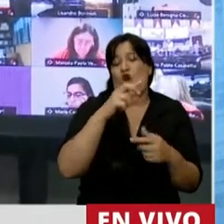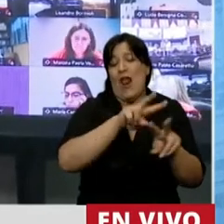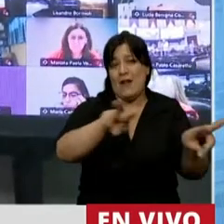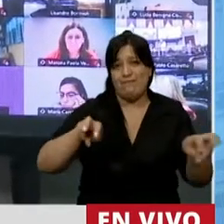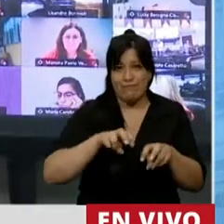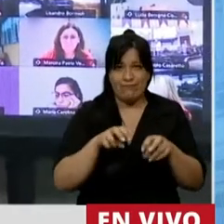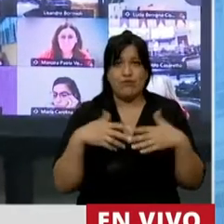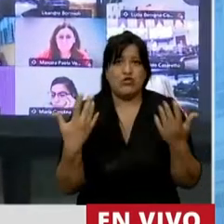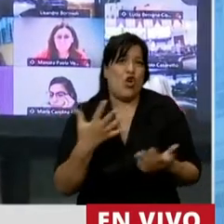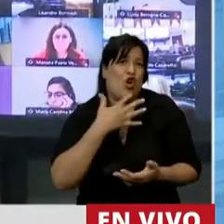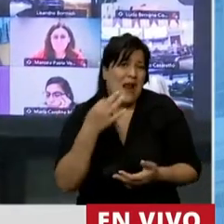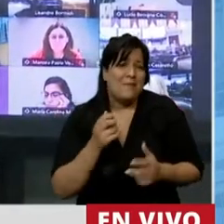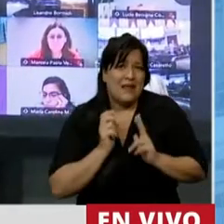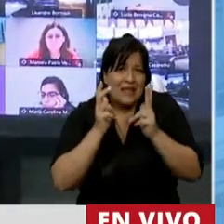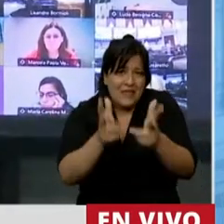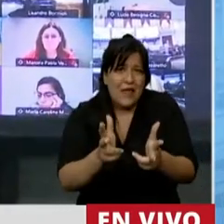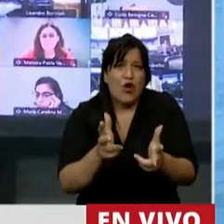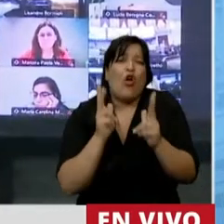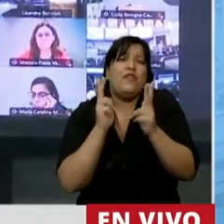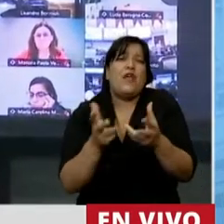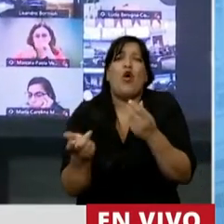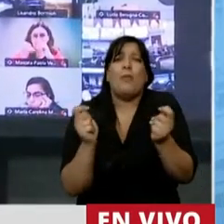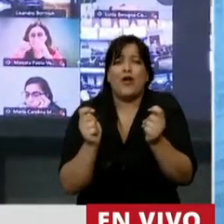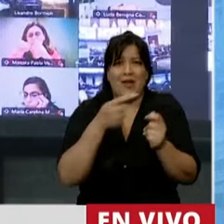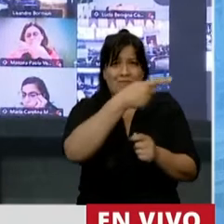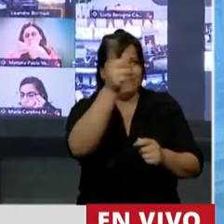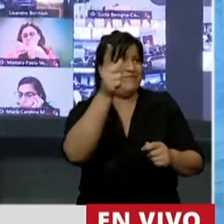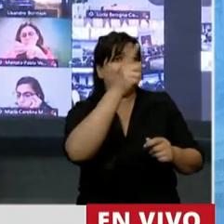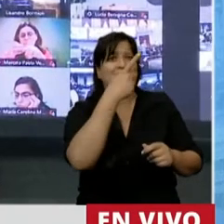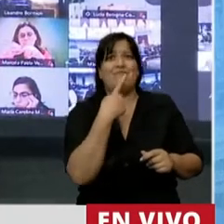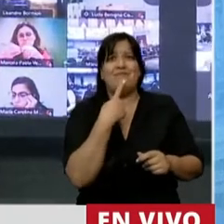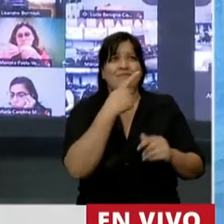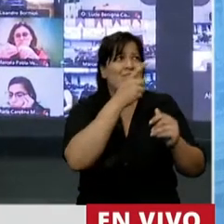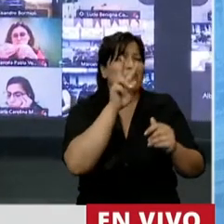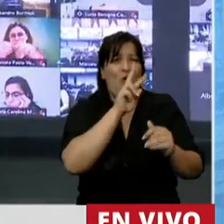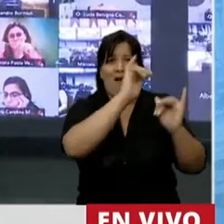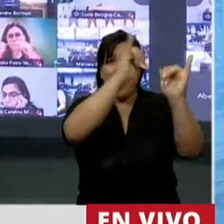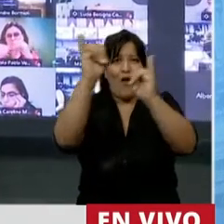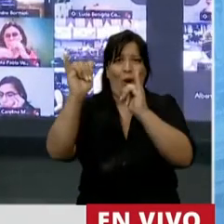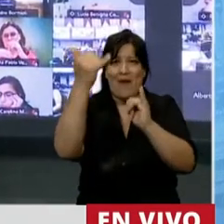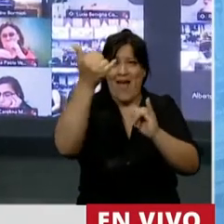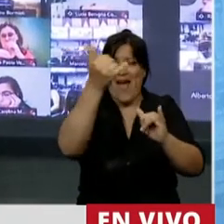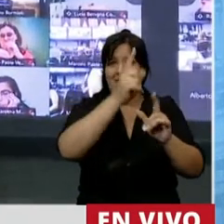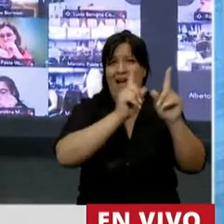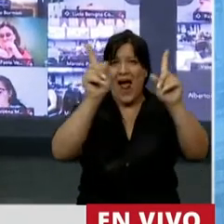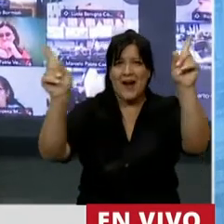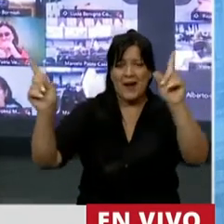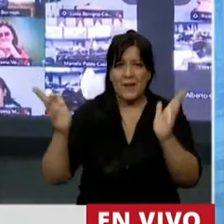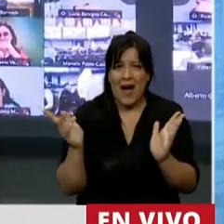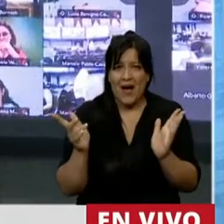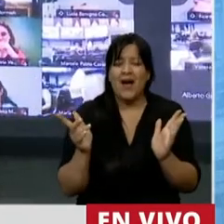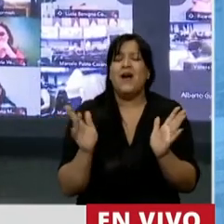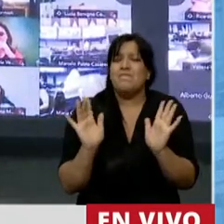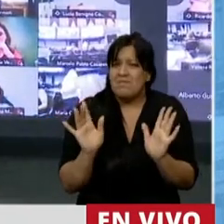yo realmente lo digo, lo digo por los chicos y las chicas que están acá arriba, es muy